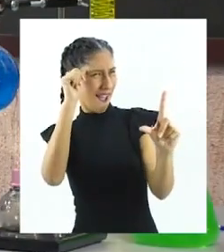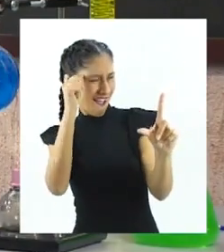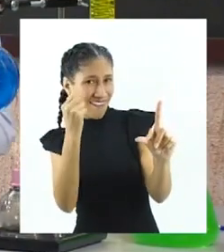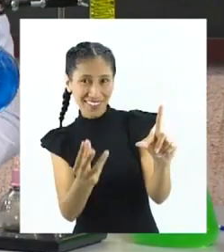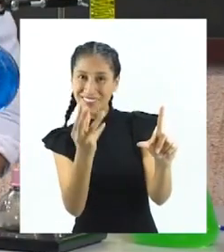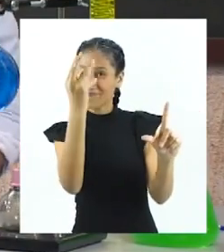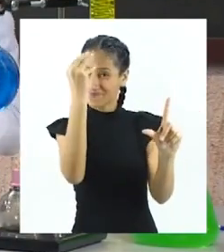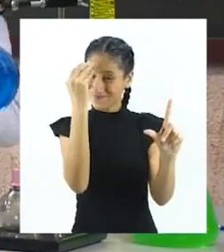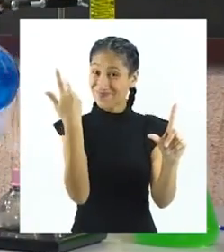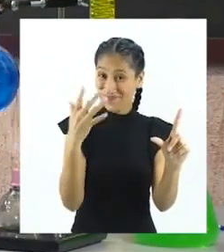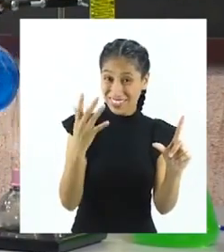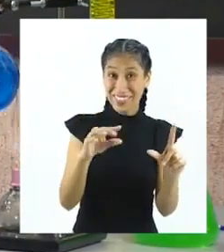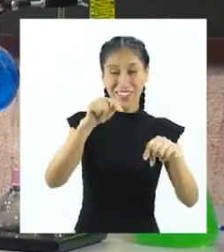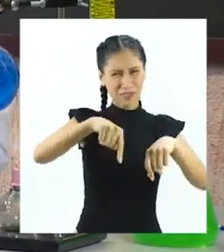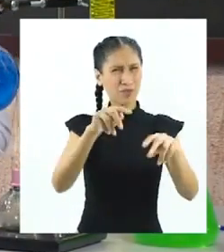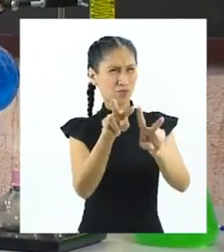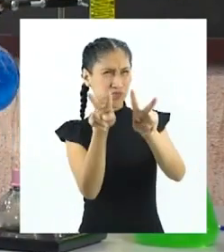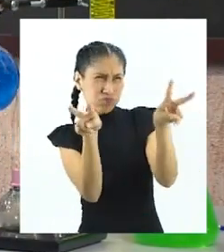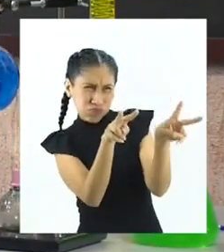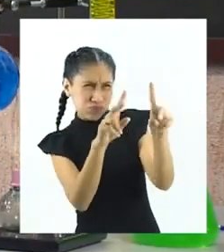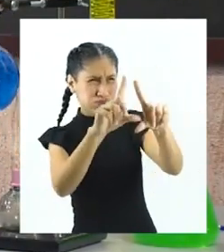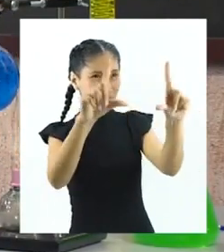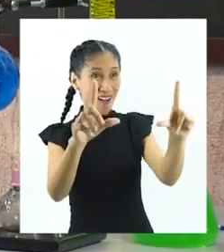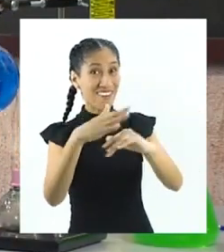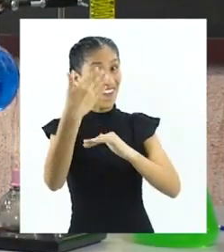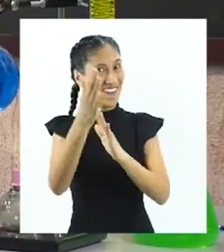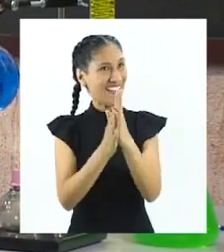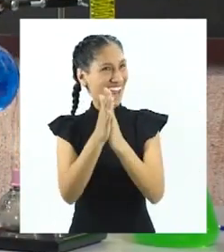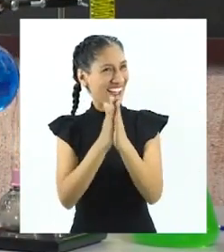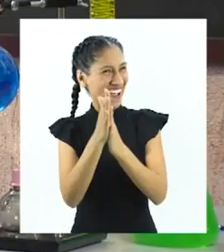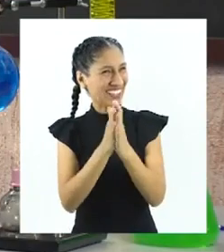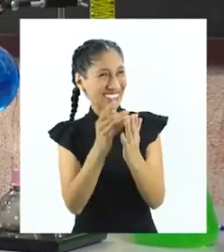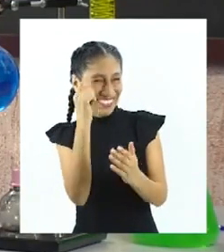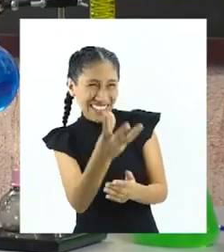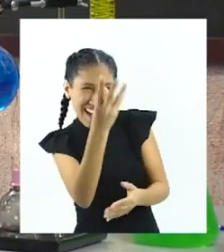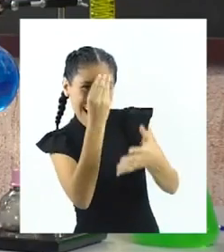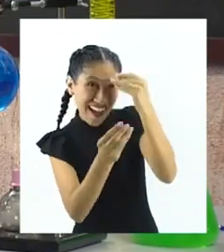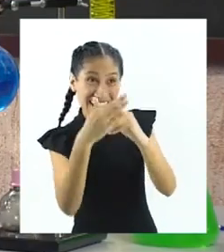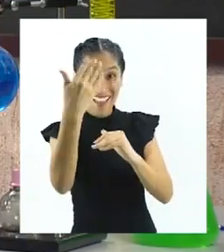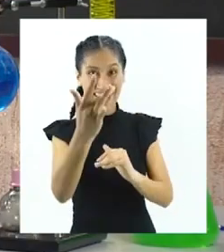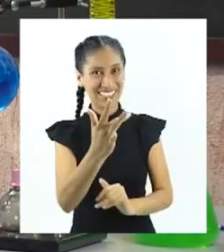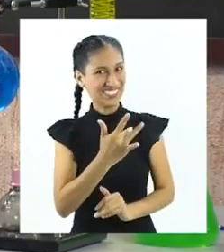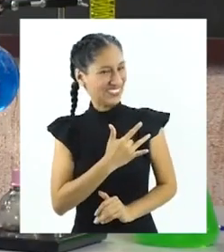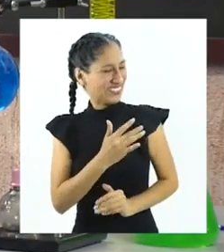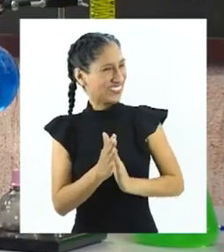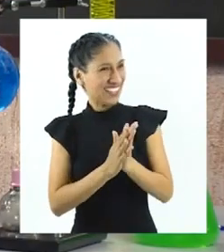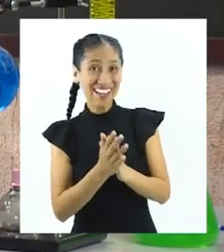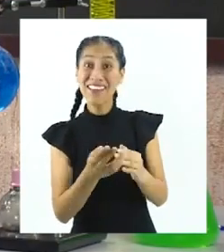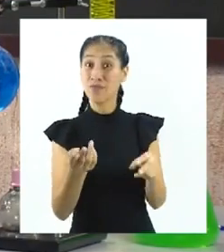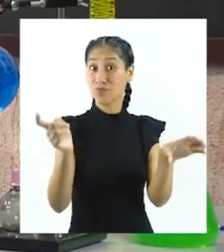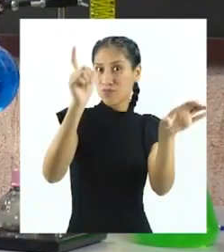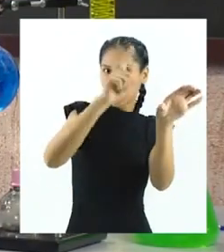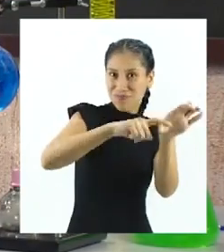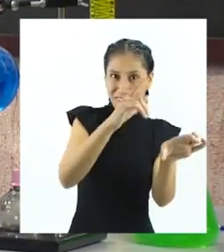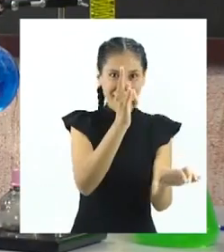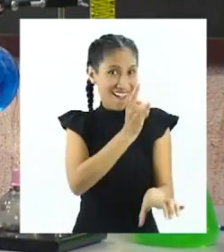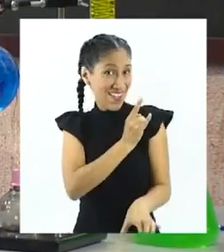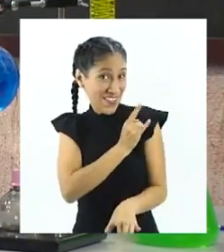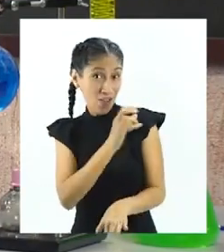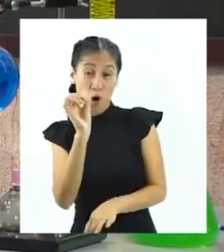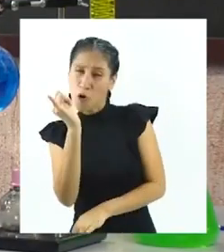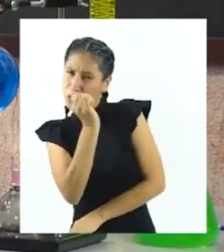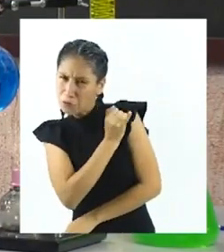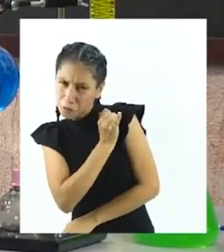We'll be right Sí, dentro de la universidad o alguna